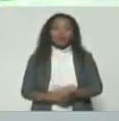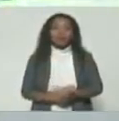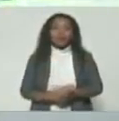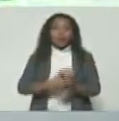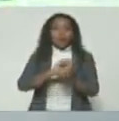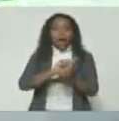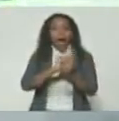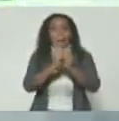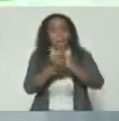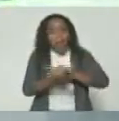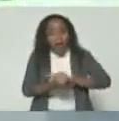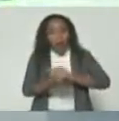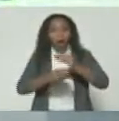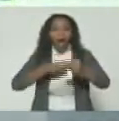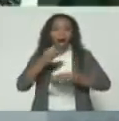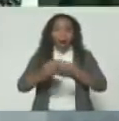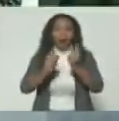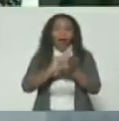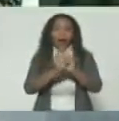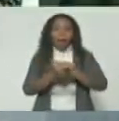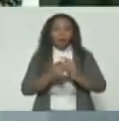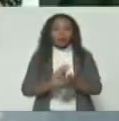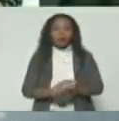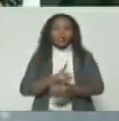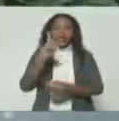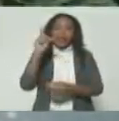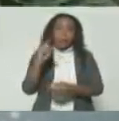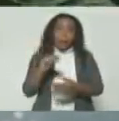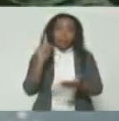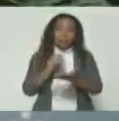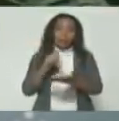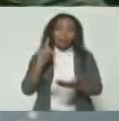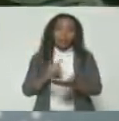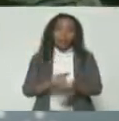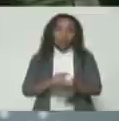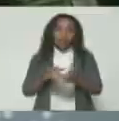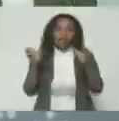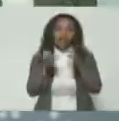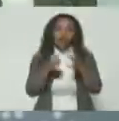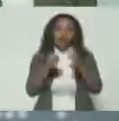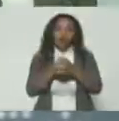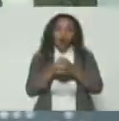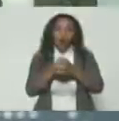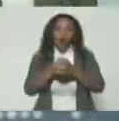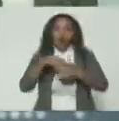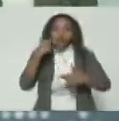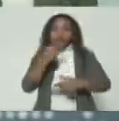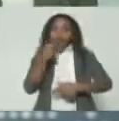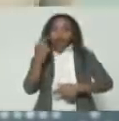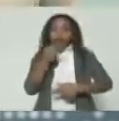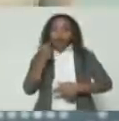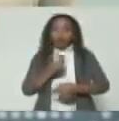el cambio. Y estuvieron también los diputados del bloque de la patria, el bloque mayoritario.